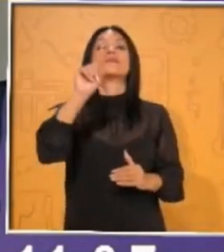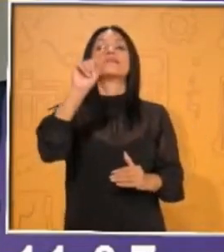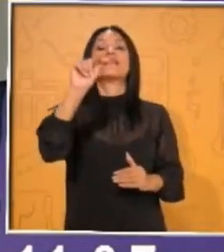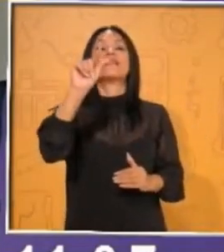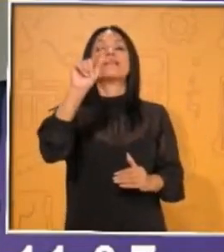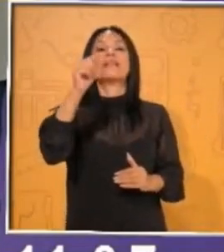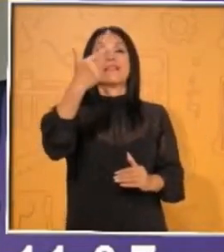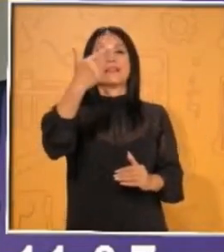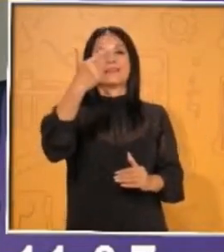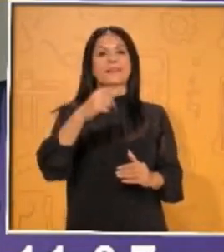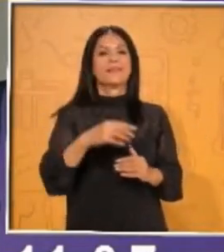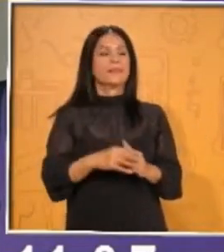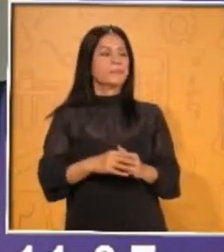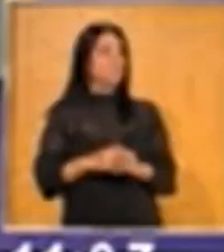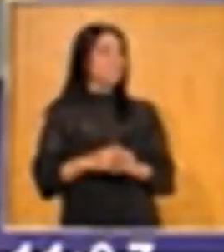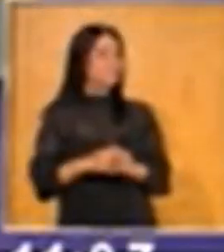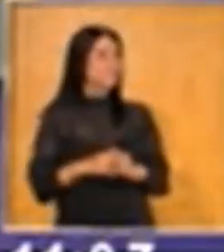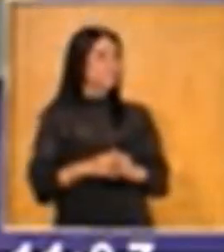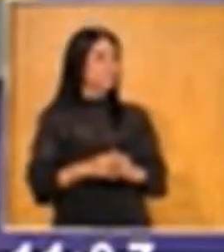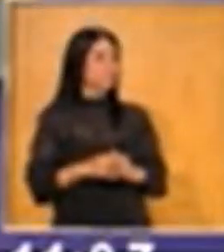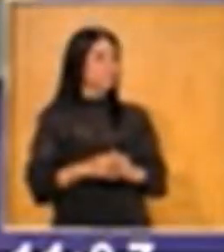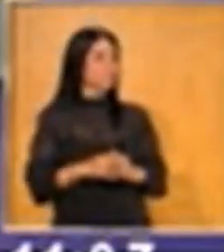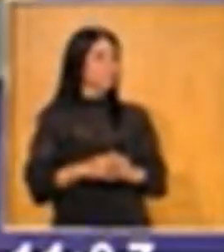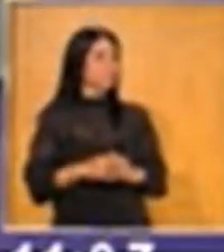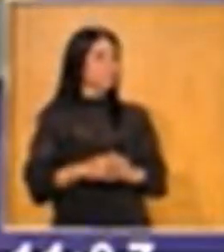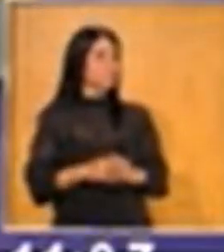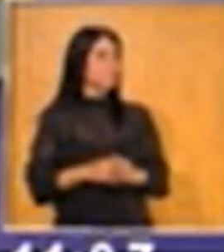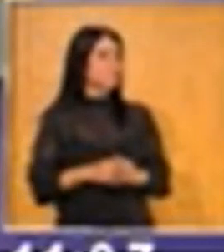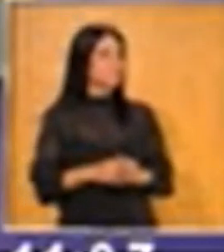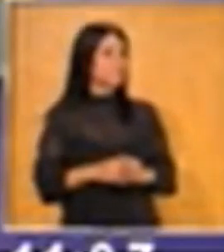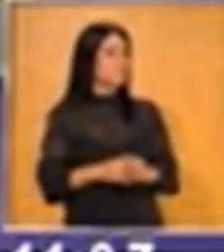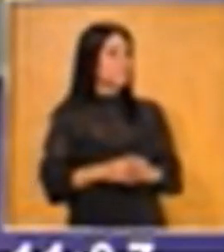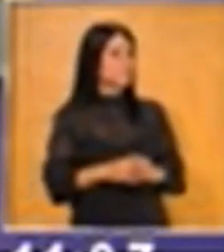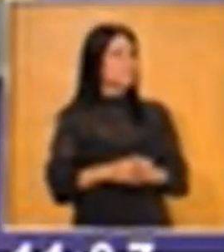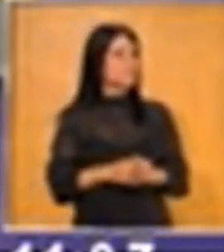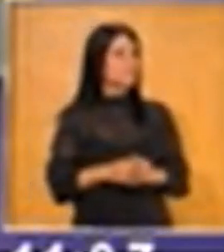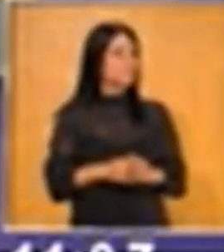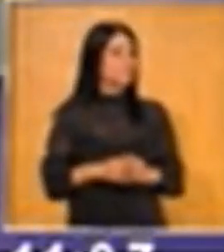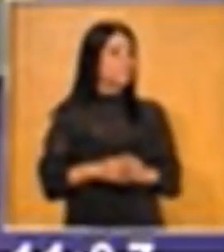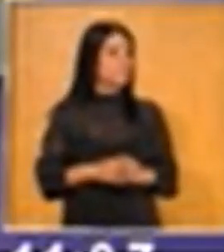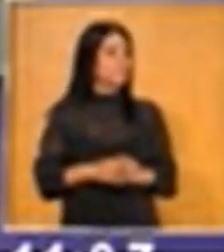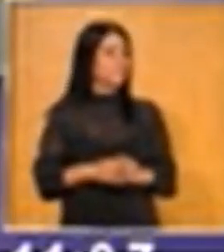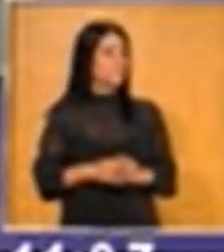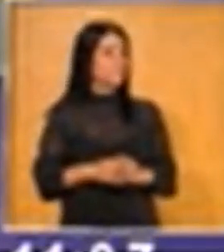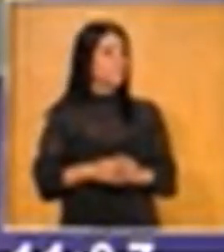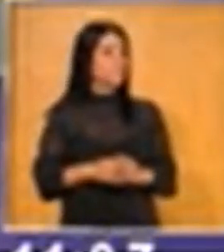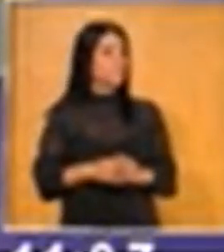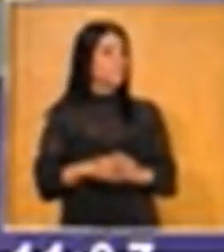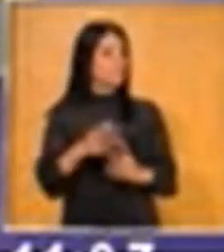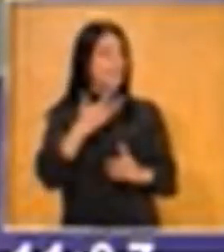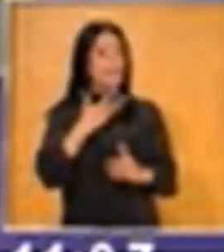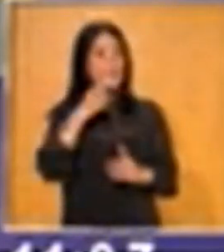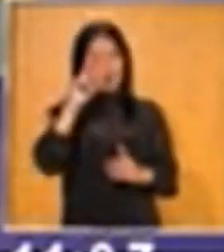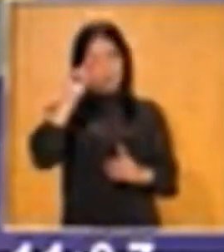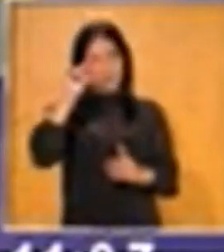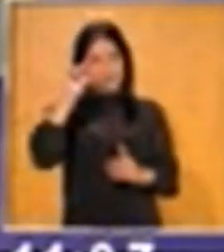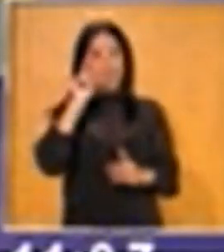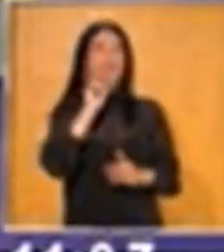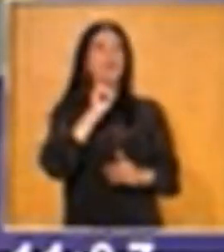Entonces tengo ochenta y siete. No, tienes siete y diez. Ochenta. Ochenta. Va.